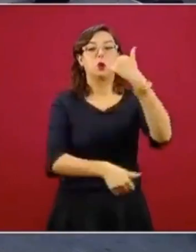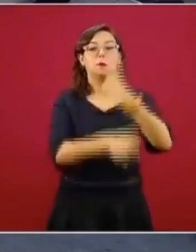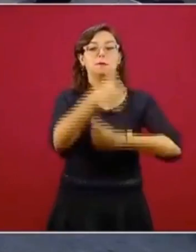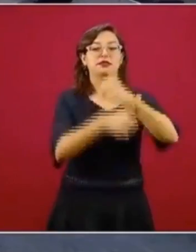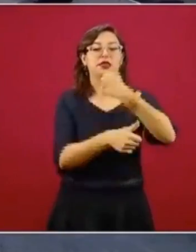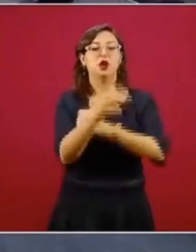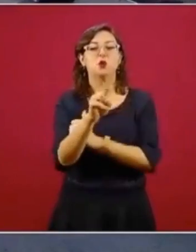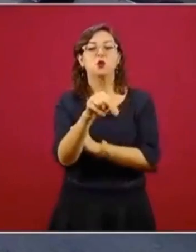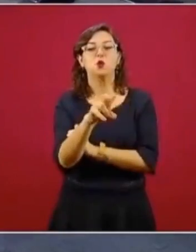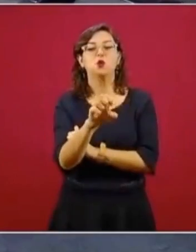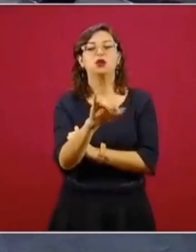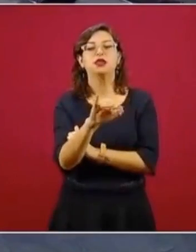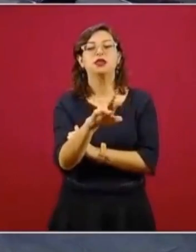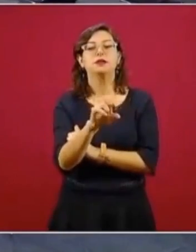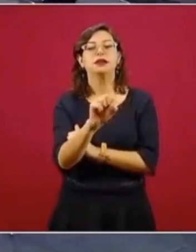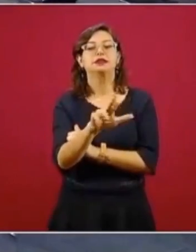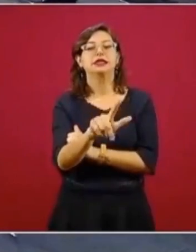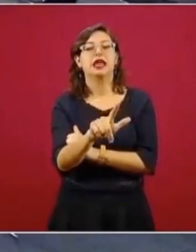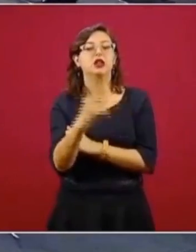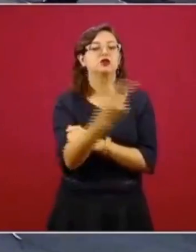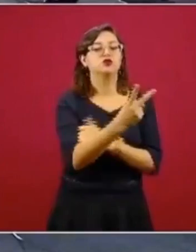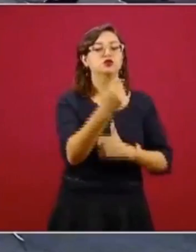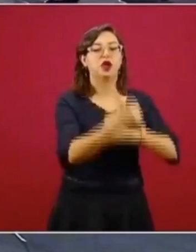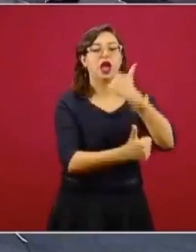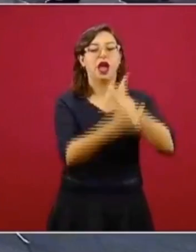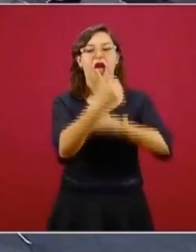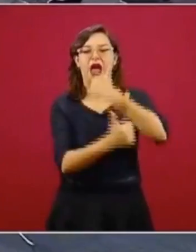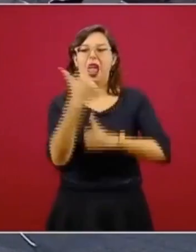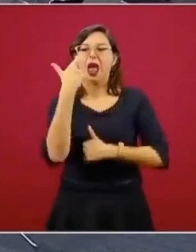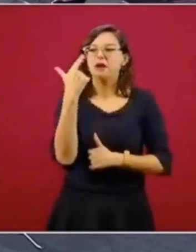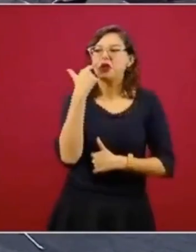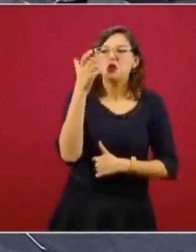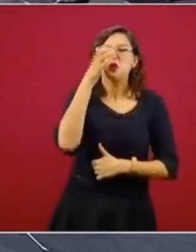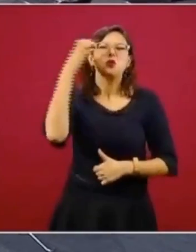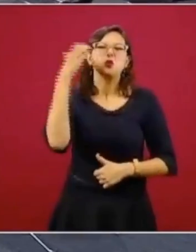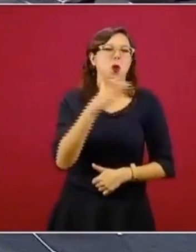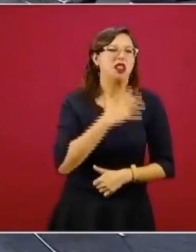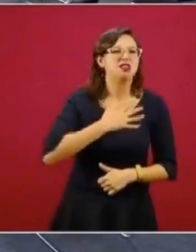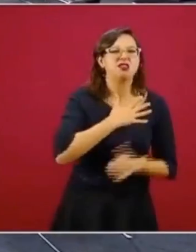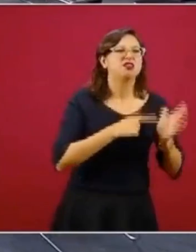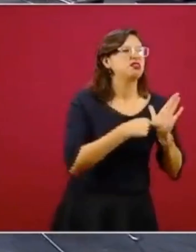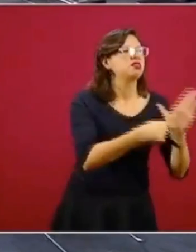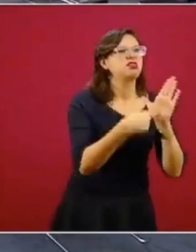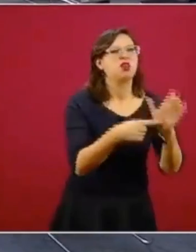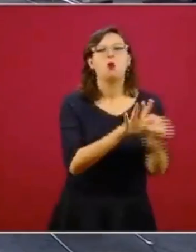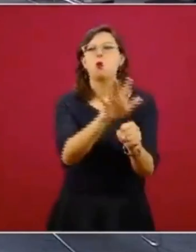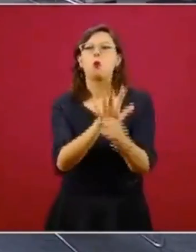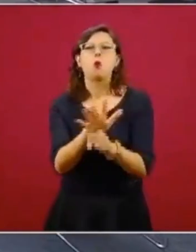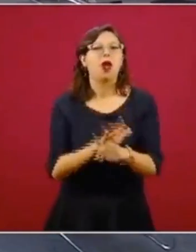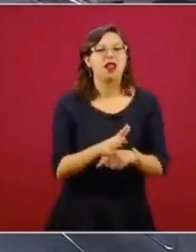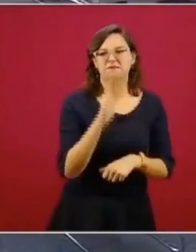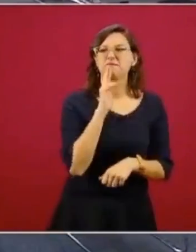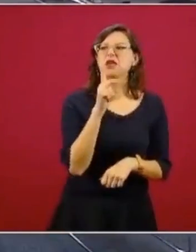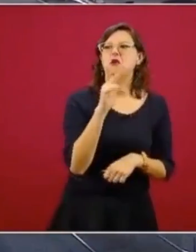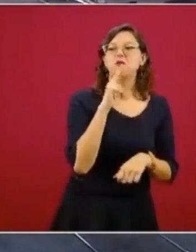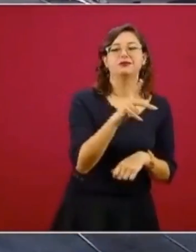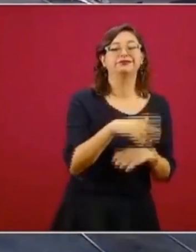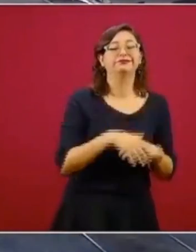para ver cuál es más amarillista. Desde luego que no es cierto